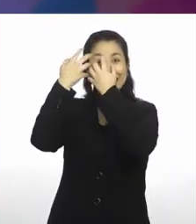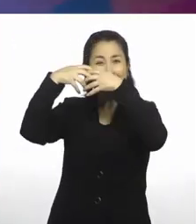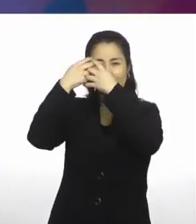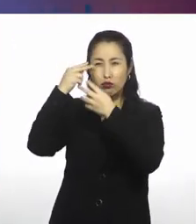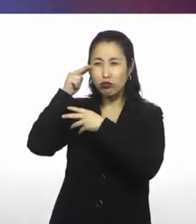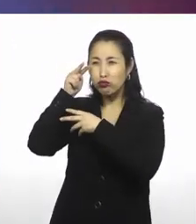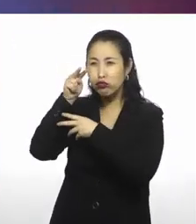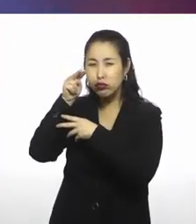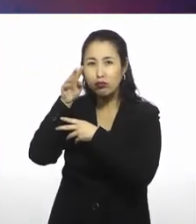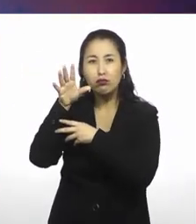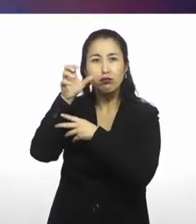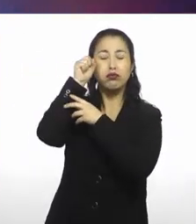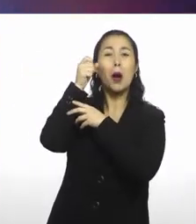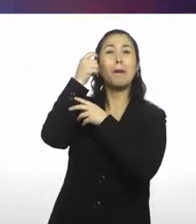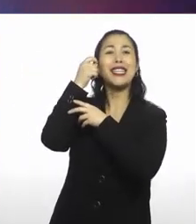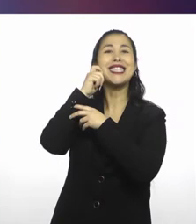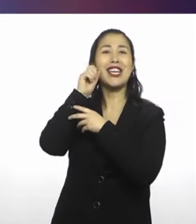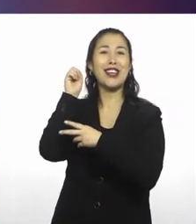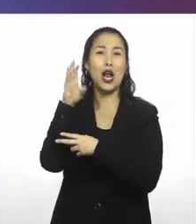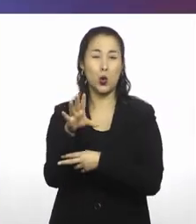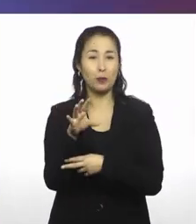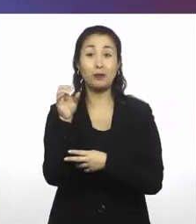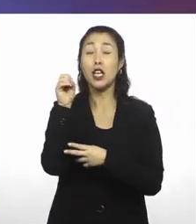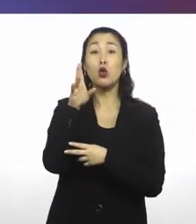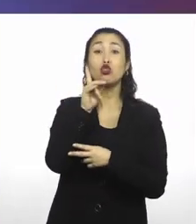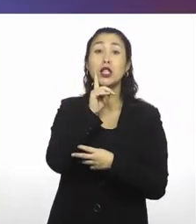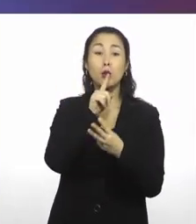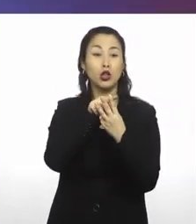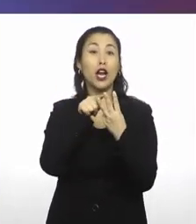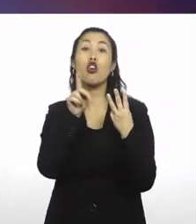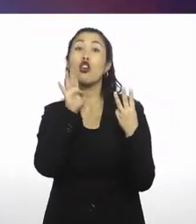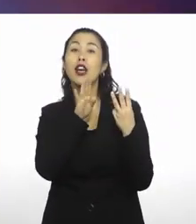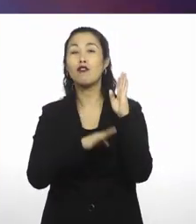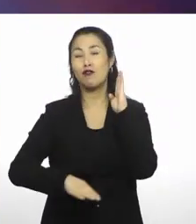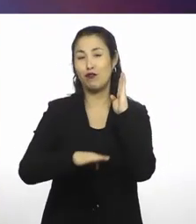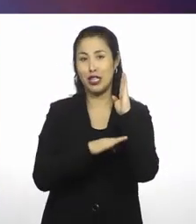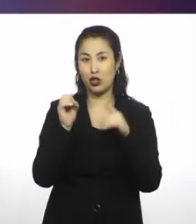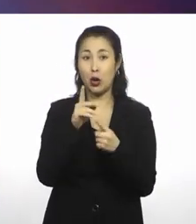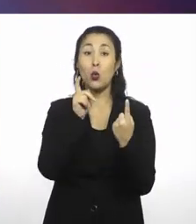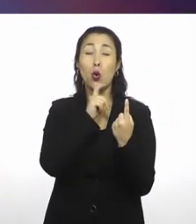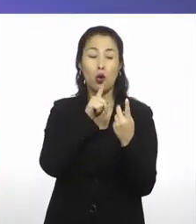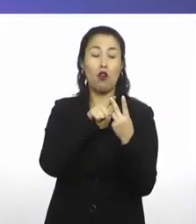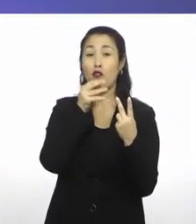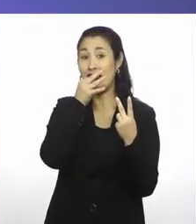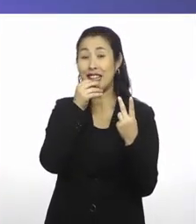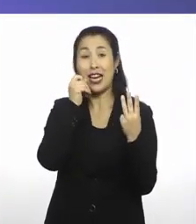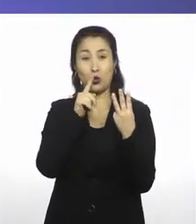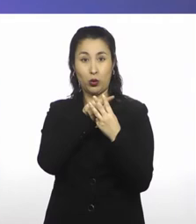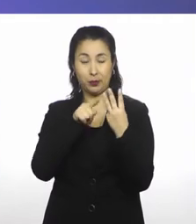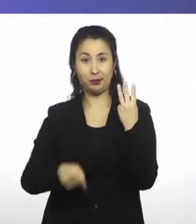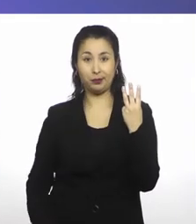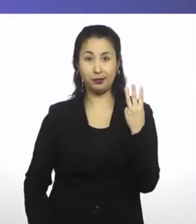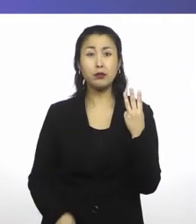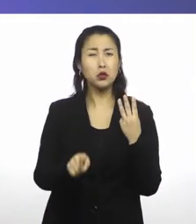mostrarnos distintos tipos de luz. En las luces tenemos nuestros tres colores primarios de la luz. Rojo, verde y azul. Quizás los